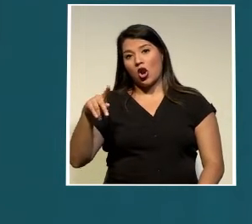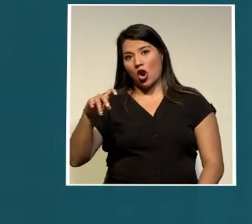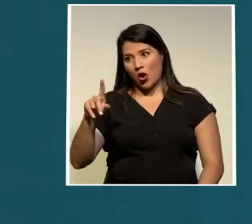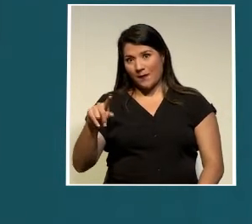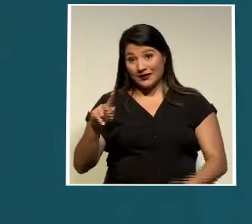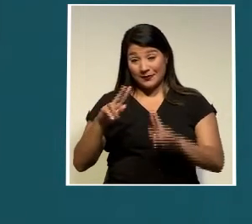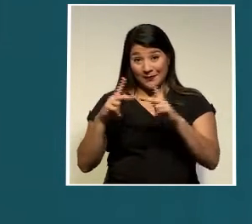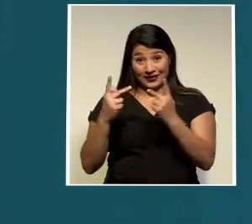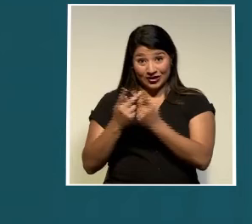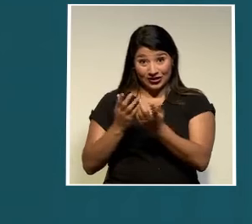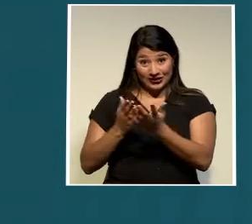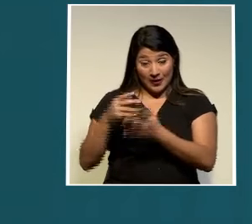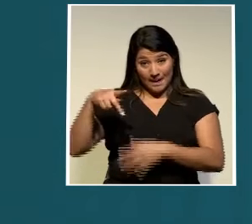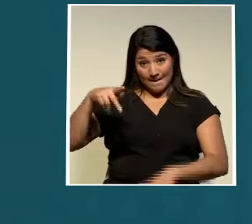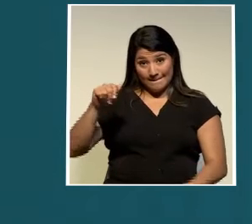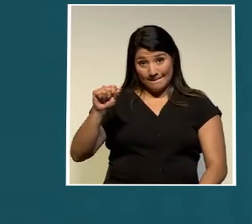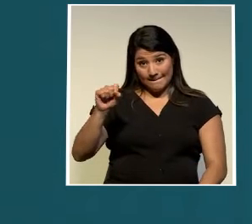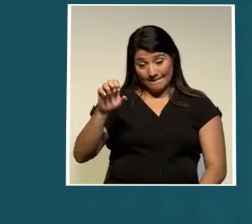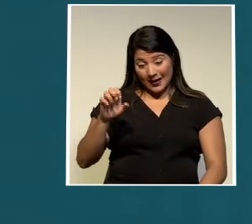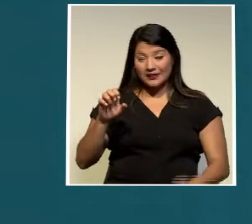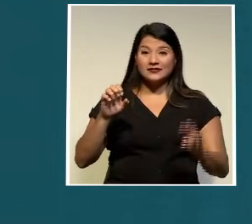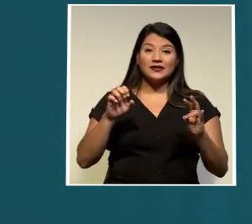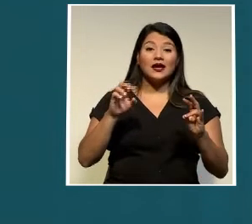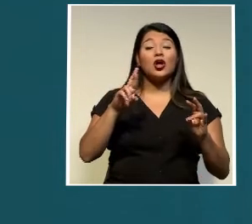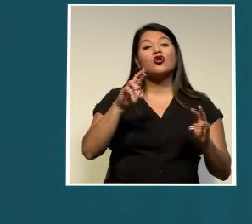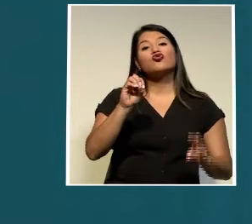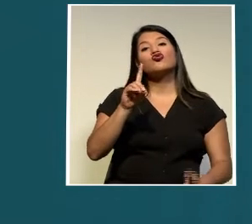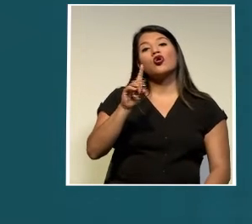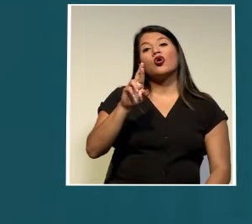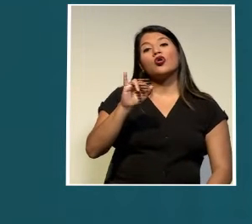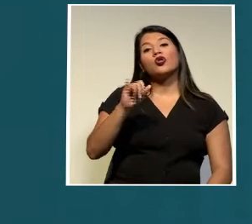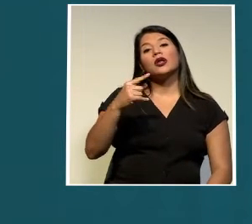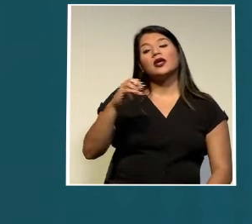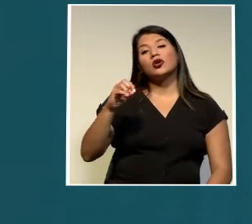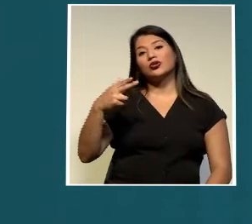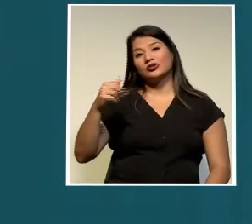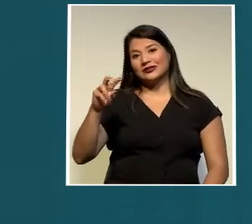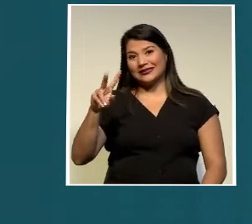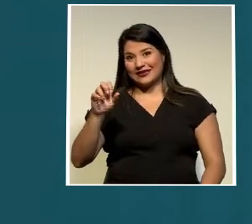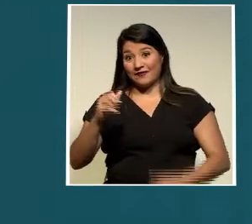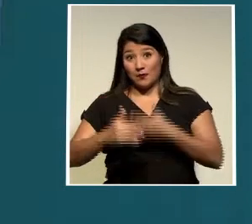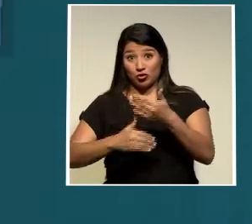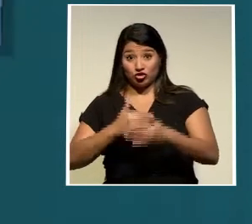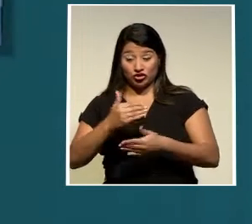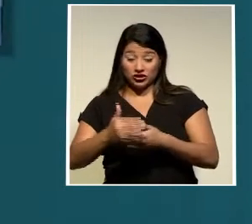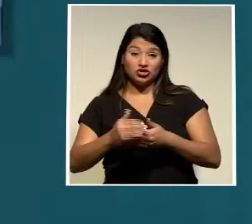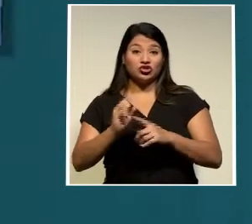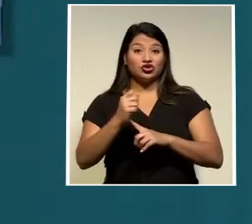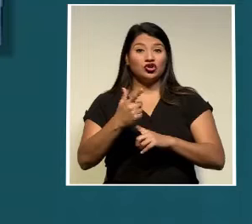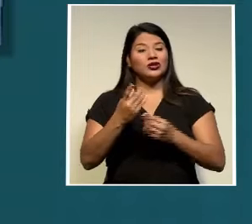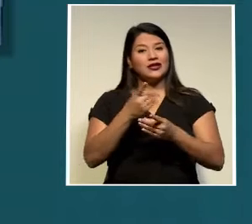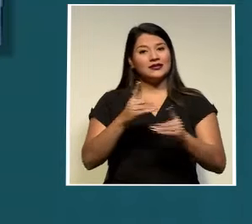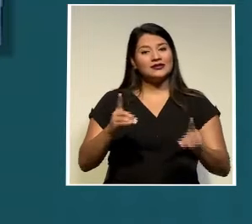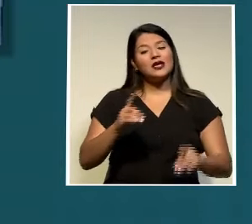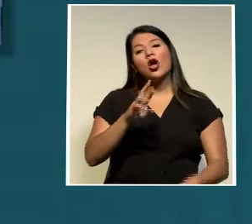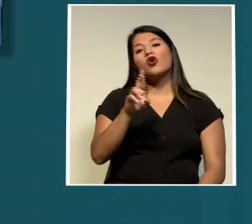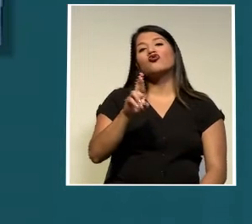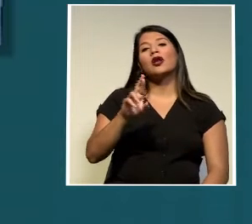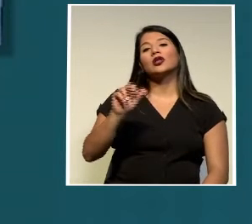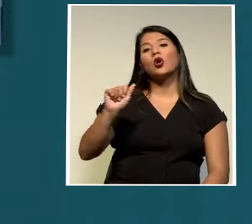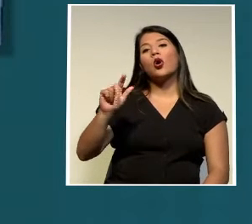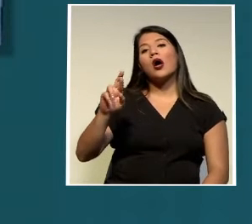Exclusión Rodrigo Chávez de Progreso Social Democrático Rolando Araya que estará